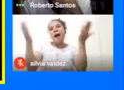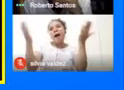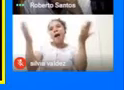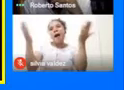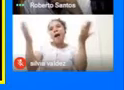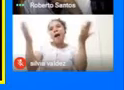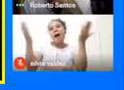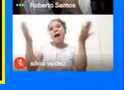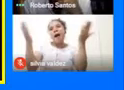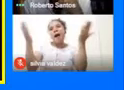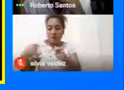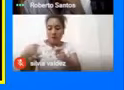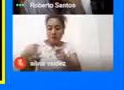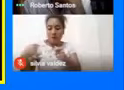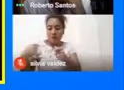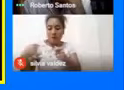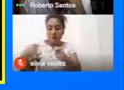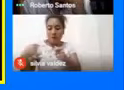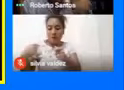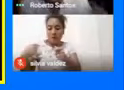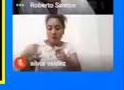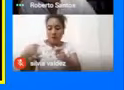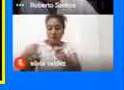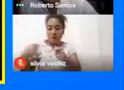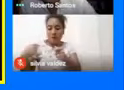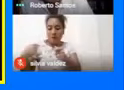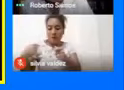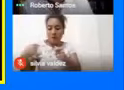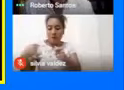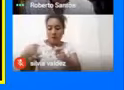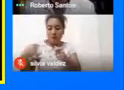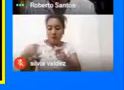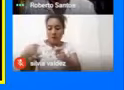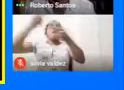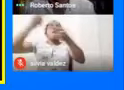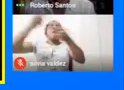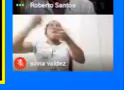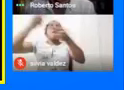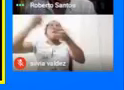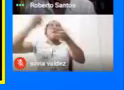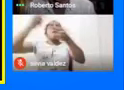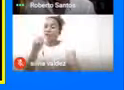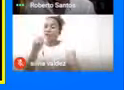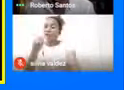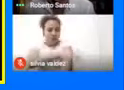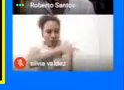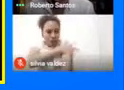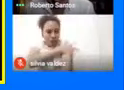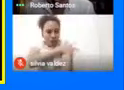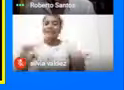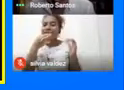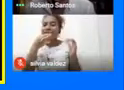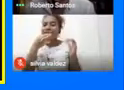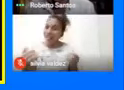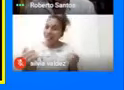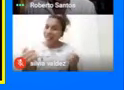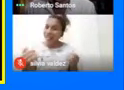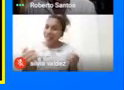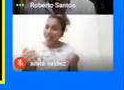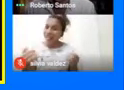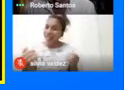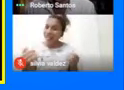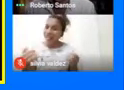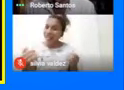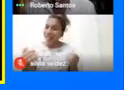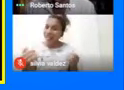muchas preguntas La verdad Estamos muy emocionados Y la verdad Es que a mí me salta El corazón De felicidad De ver Esto Y